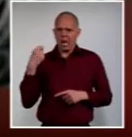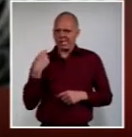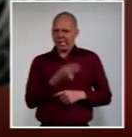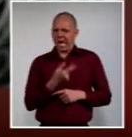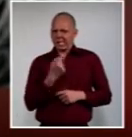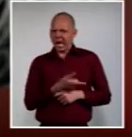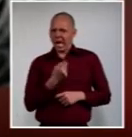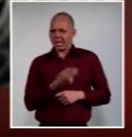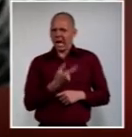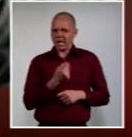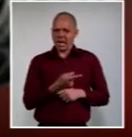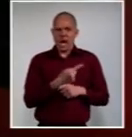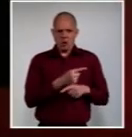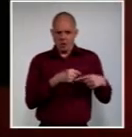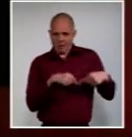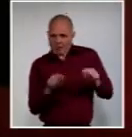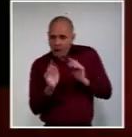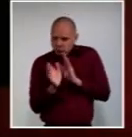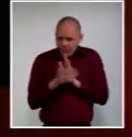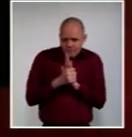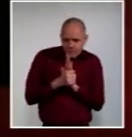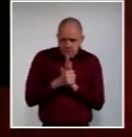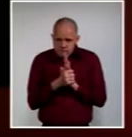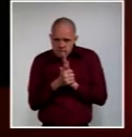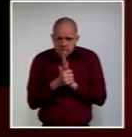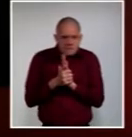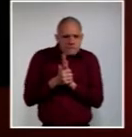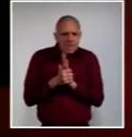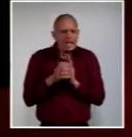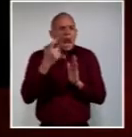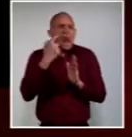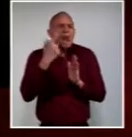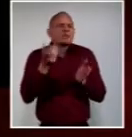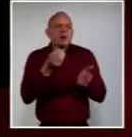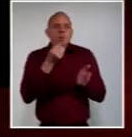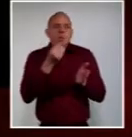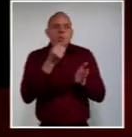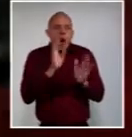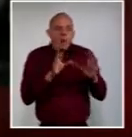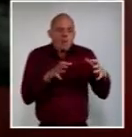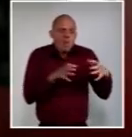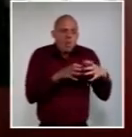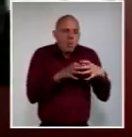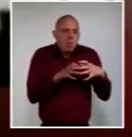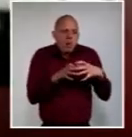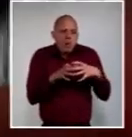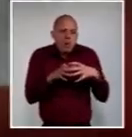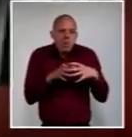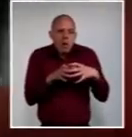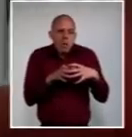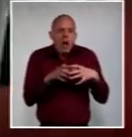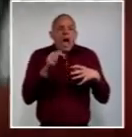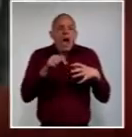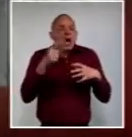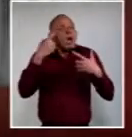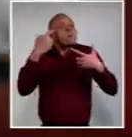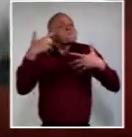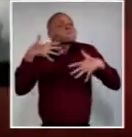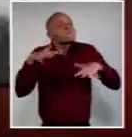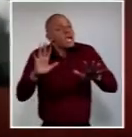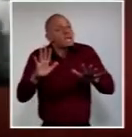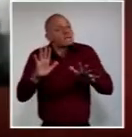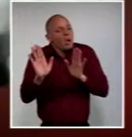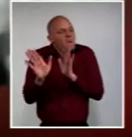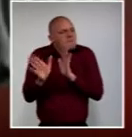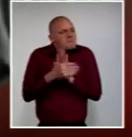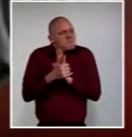espionaje norteamericano, con el fin inmediato de organizar una fuerza paramilitar que llegaría clandestinamente a Cuba, con